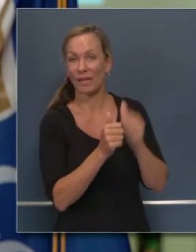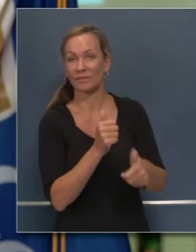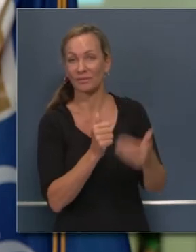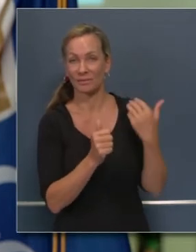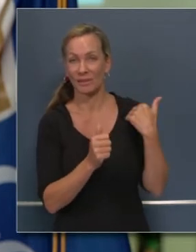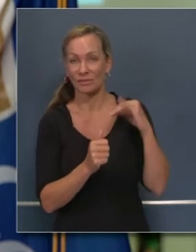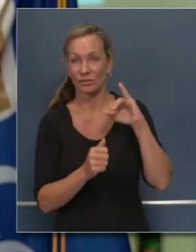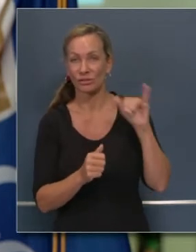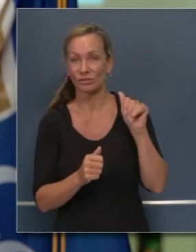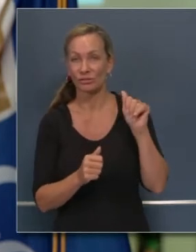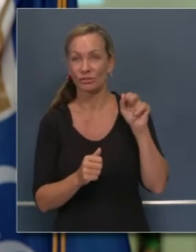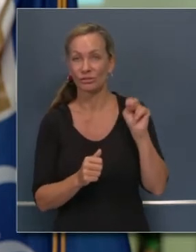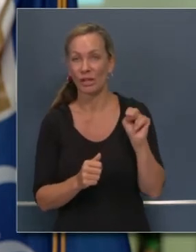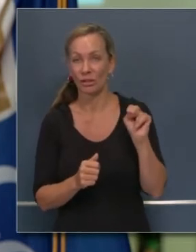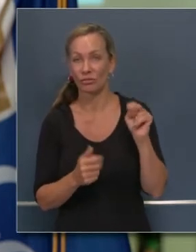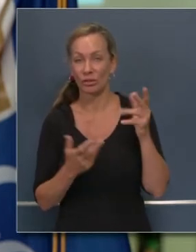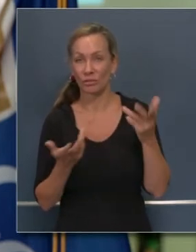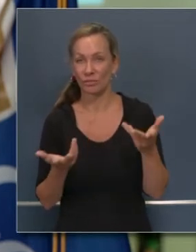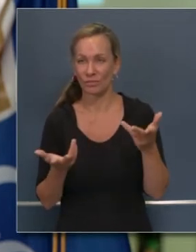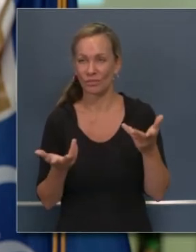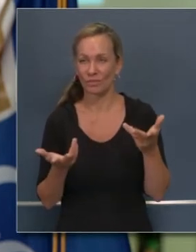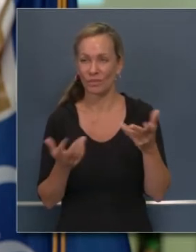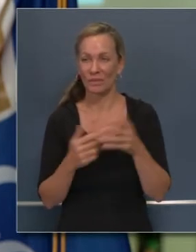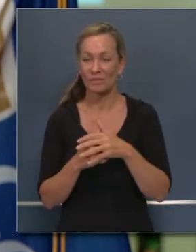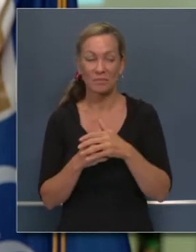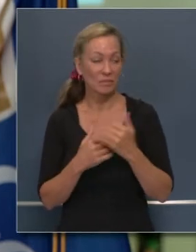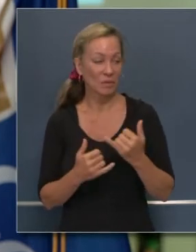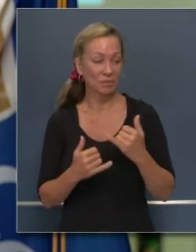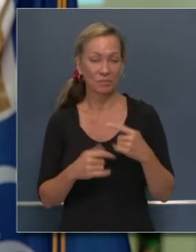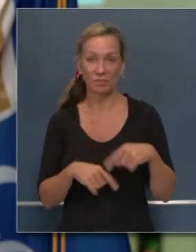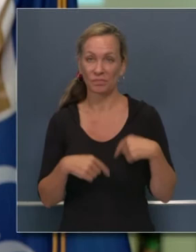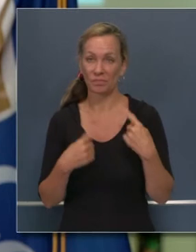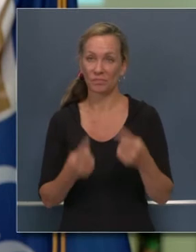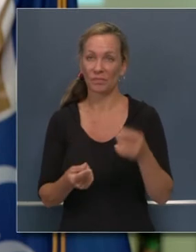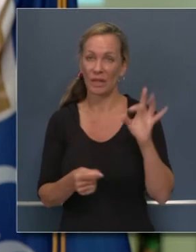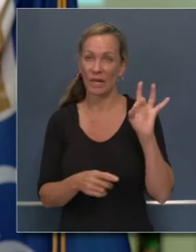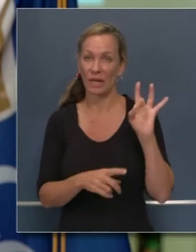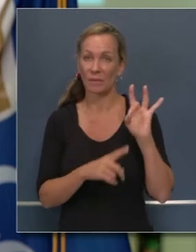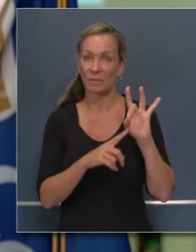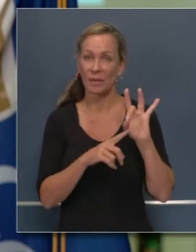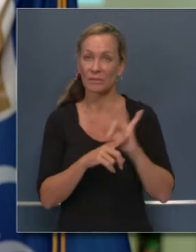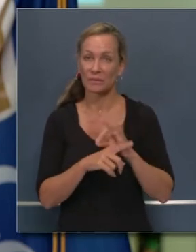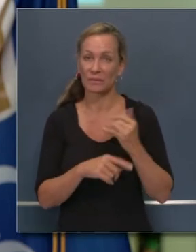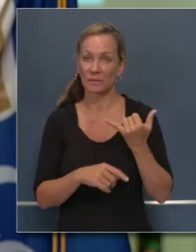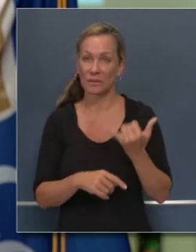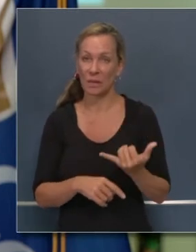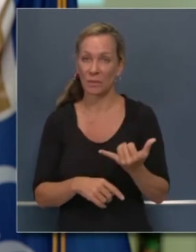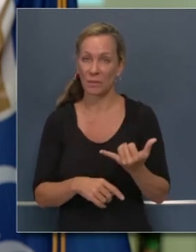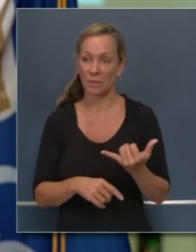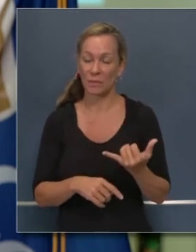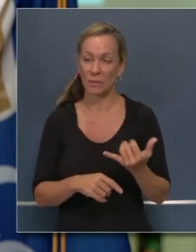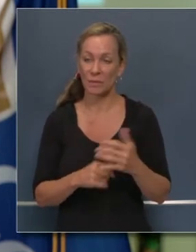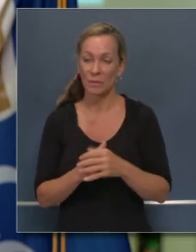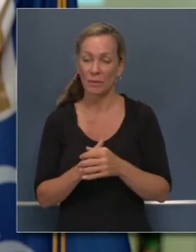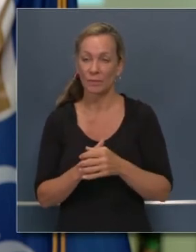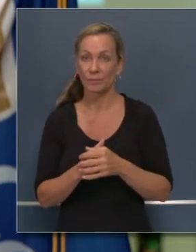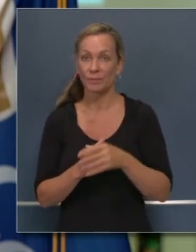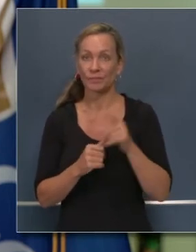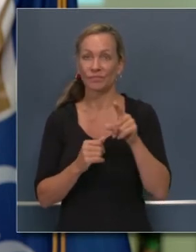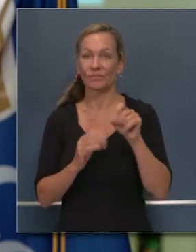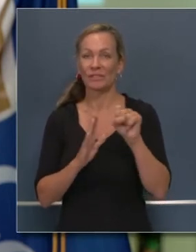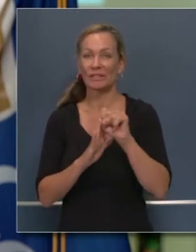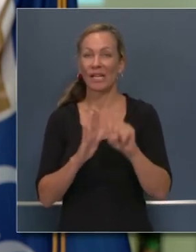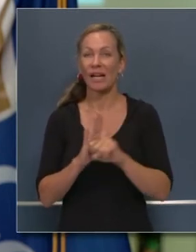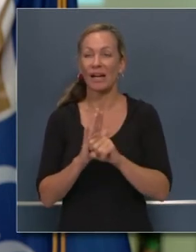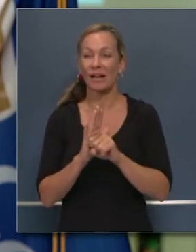situación donde durante los últimos meses, casi un año, y el procurador